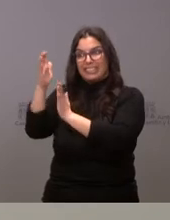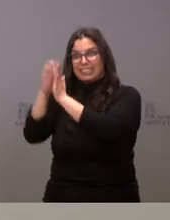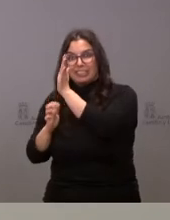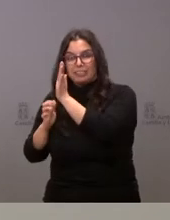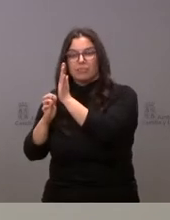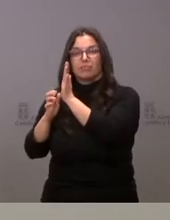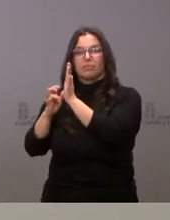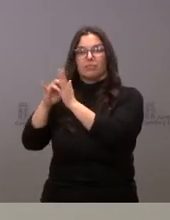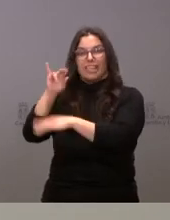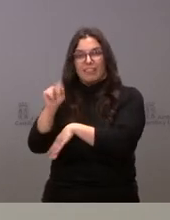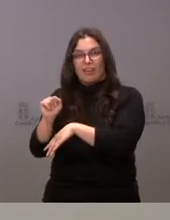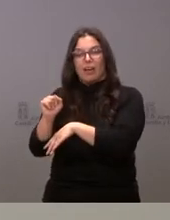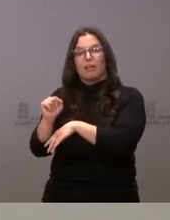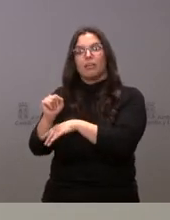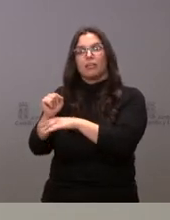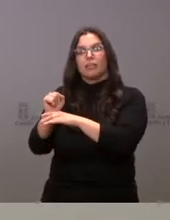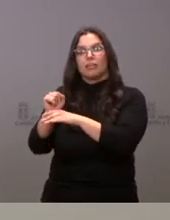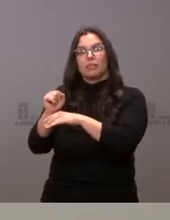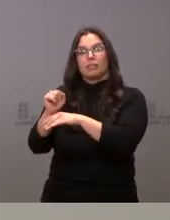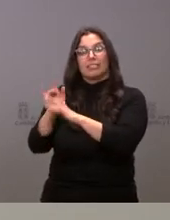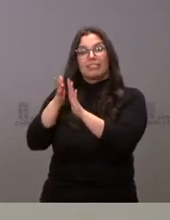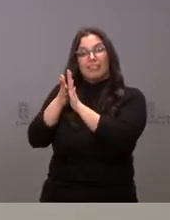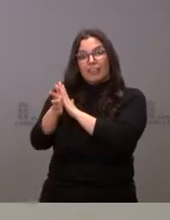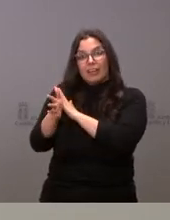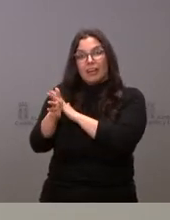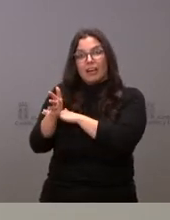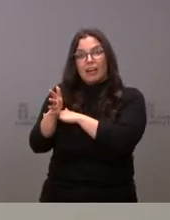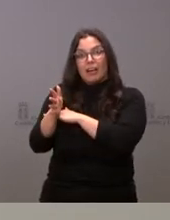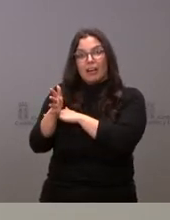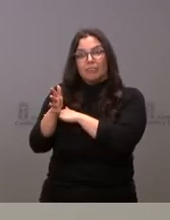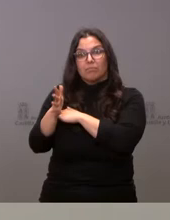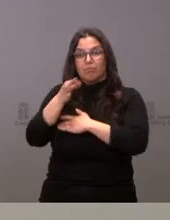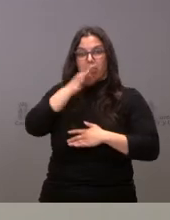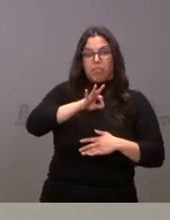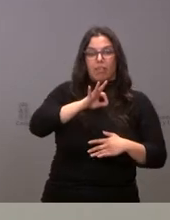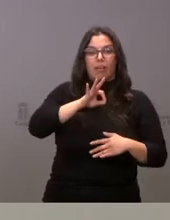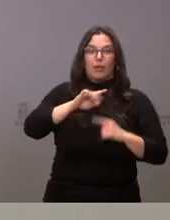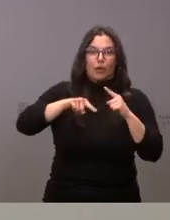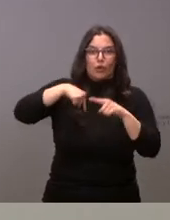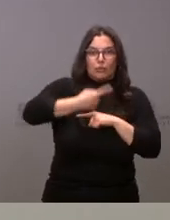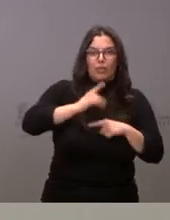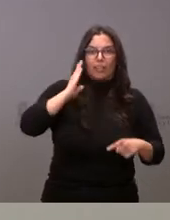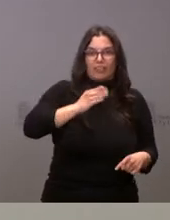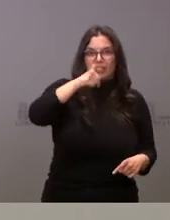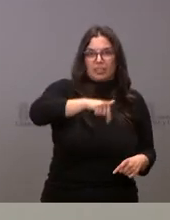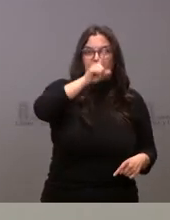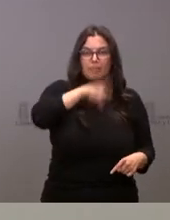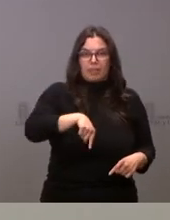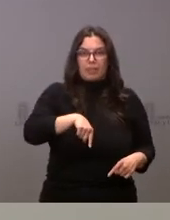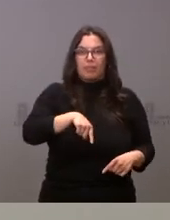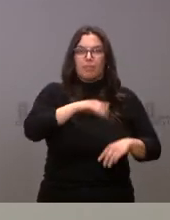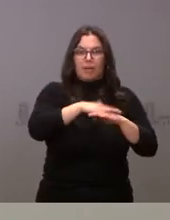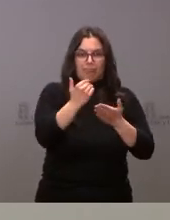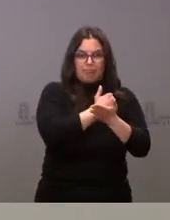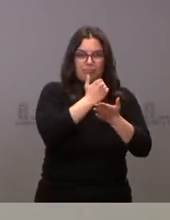del IVA hacia el tipo superreducido tiene un impacto desde el punto de vista también de la reducción de